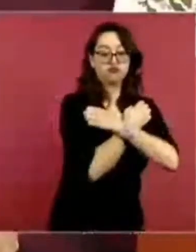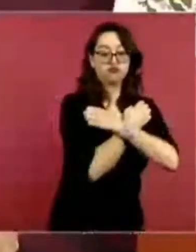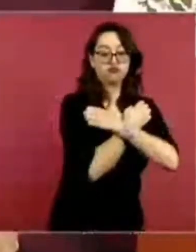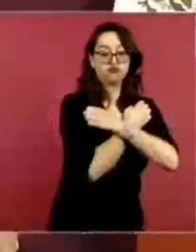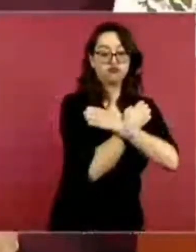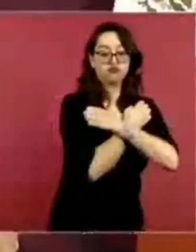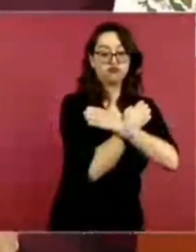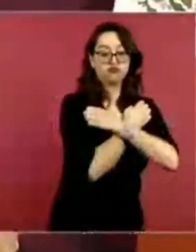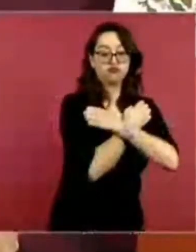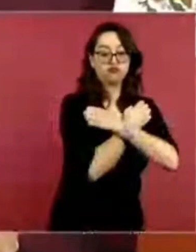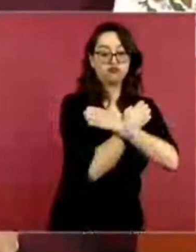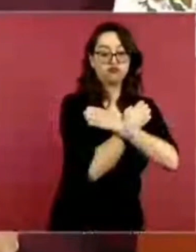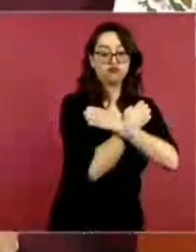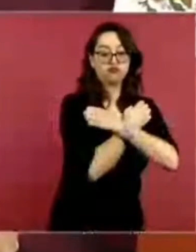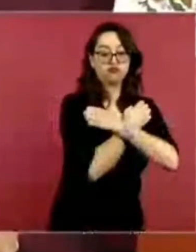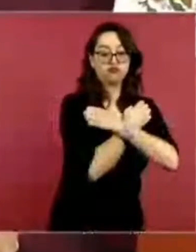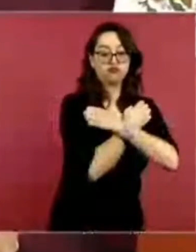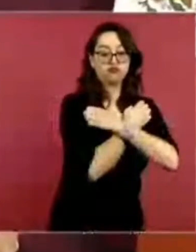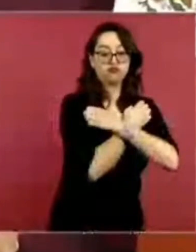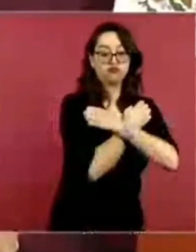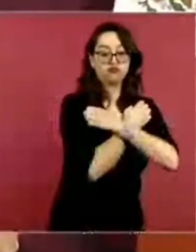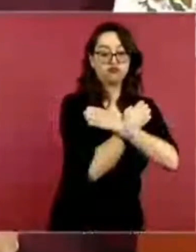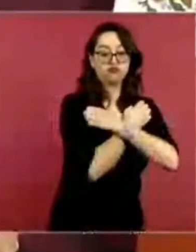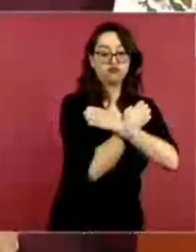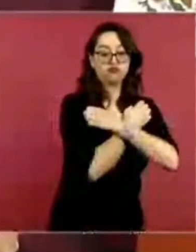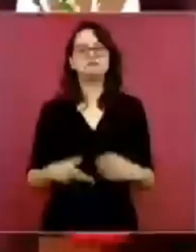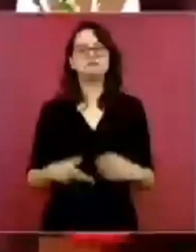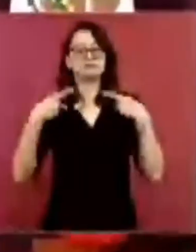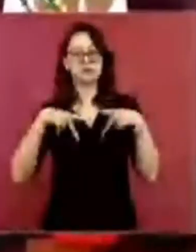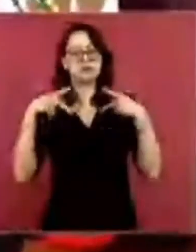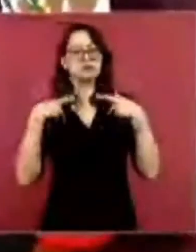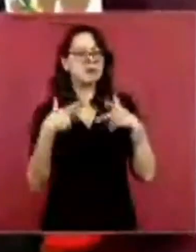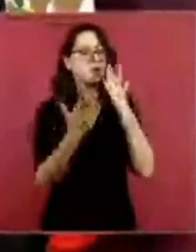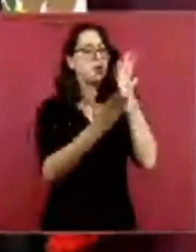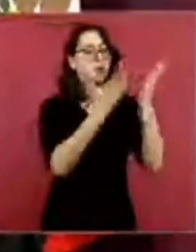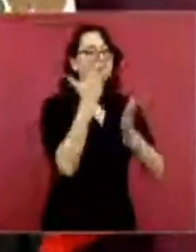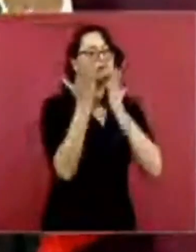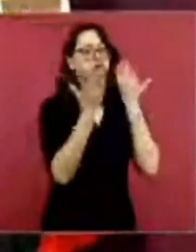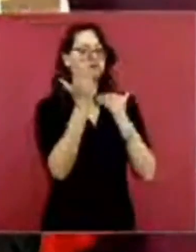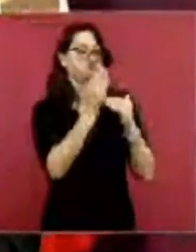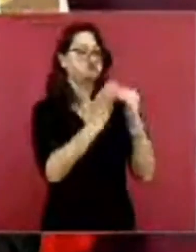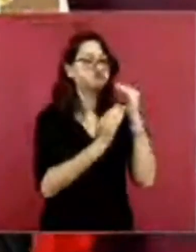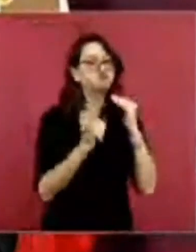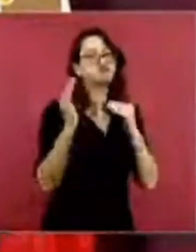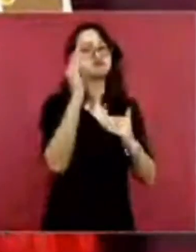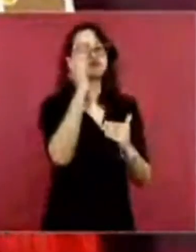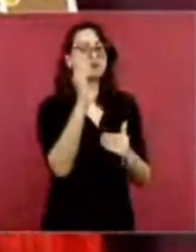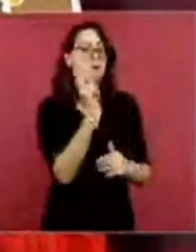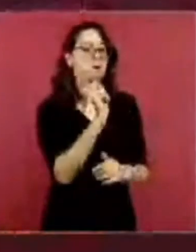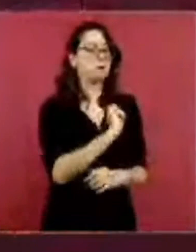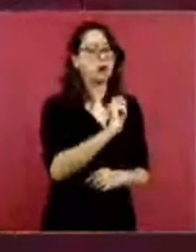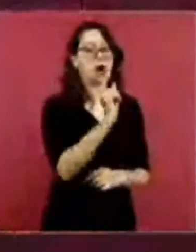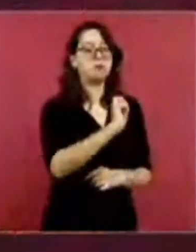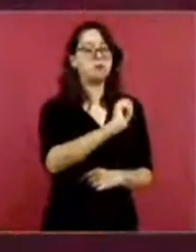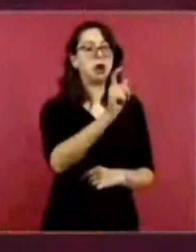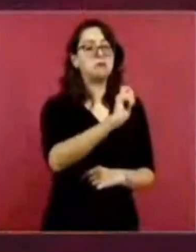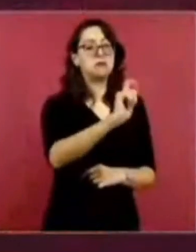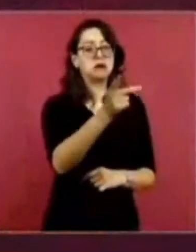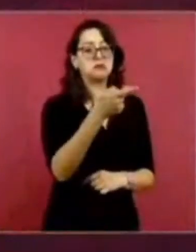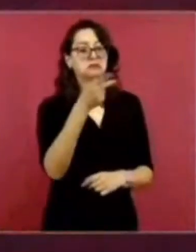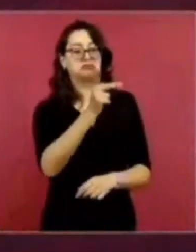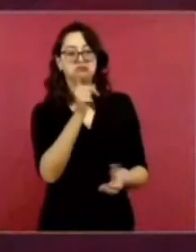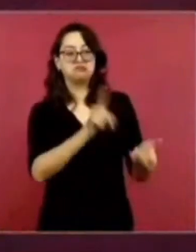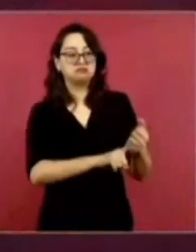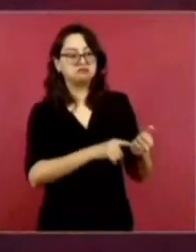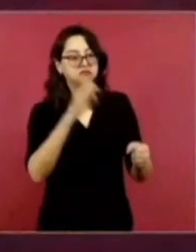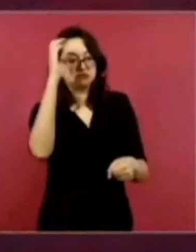Porque una cosa es tener buenos niveles académicos. Y otra cosa es